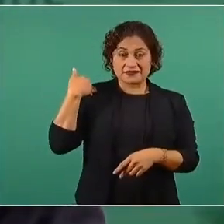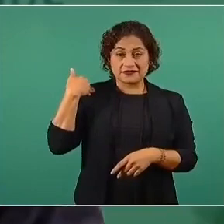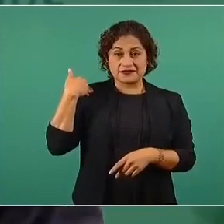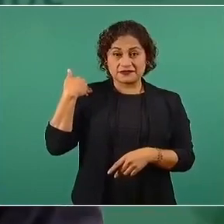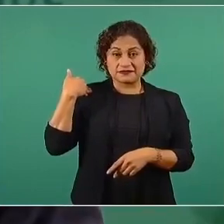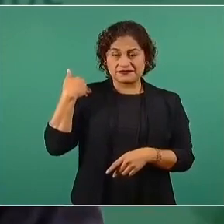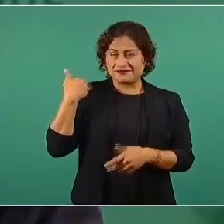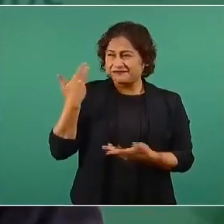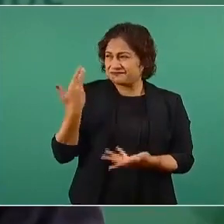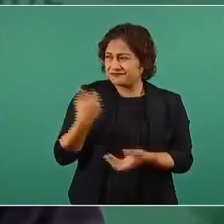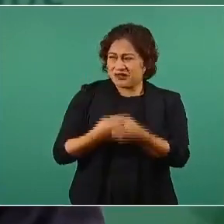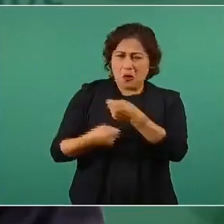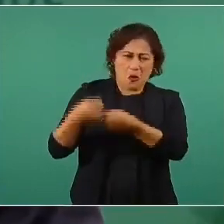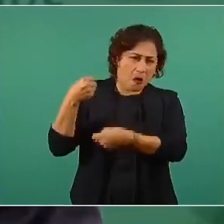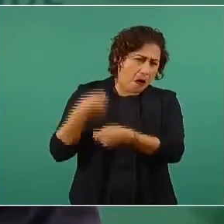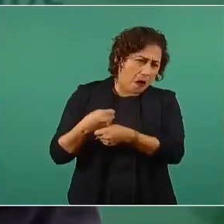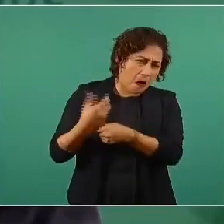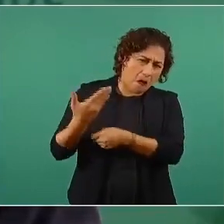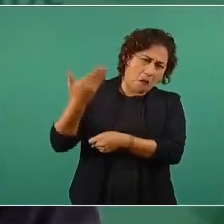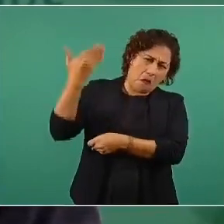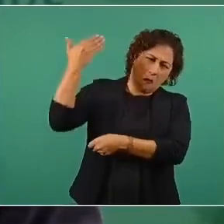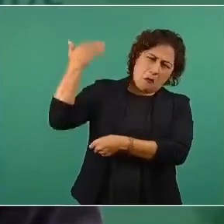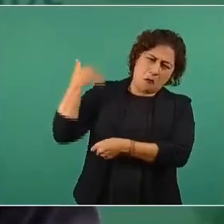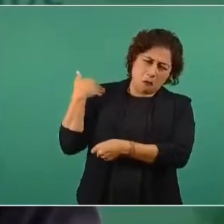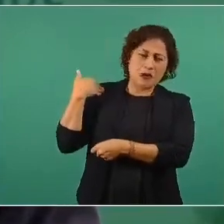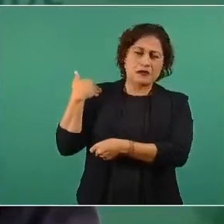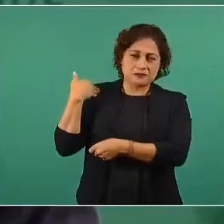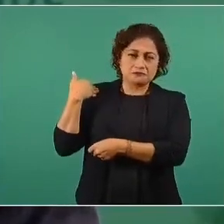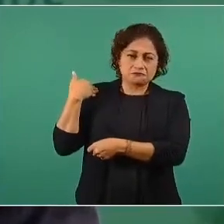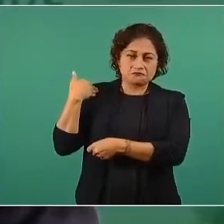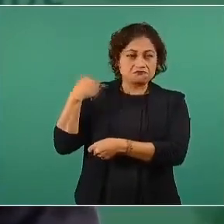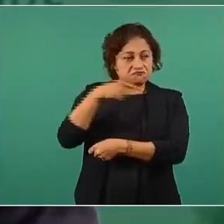décadas de que eran distintos.